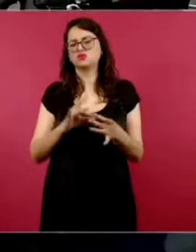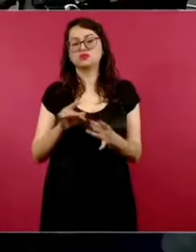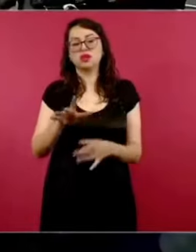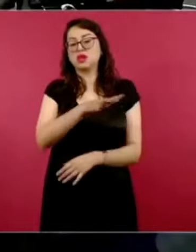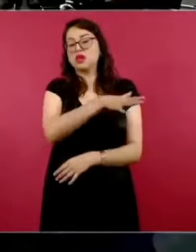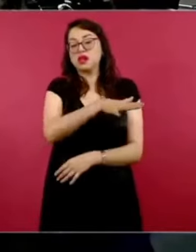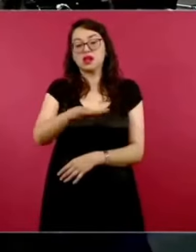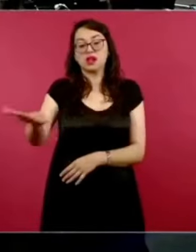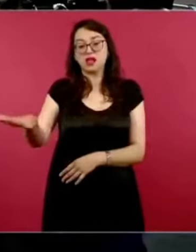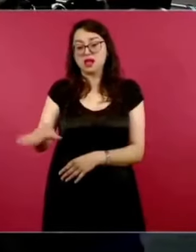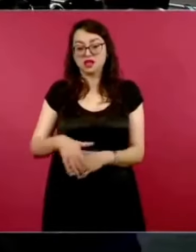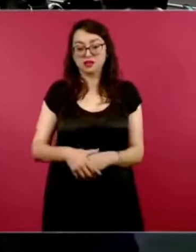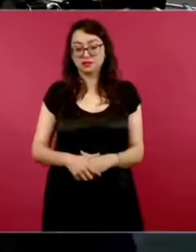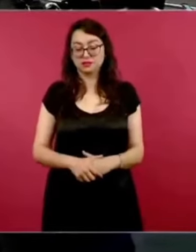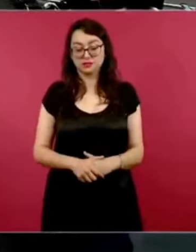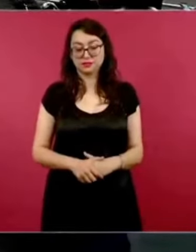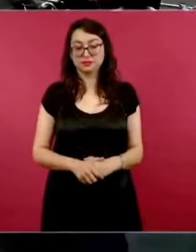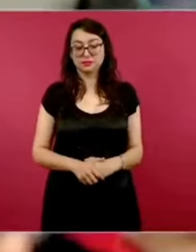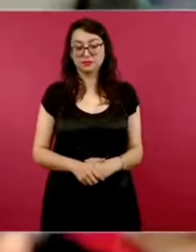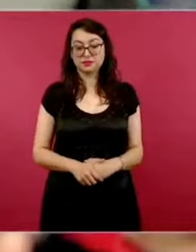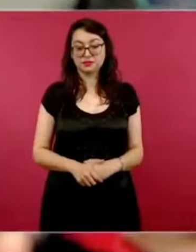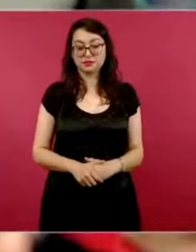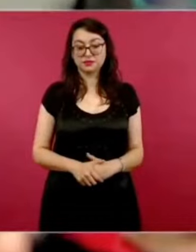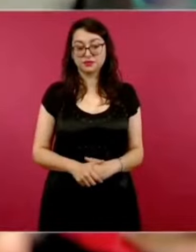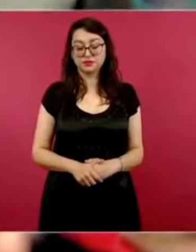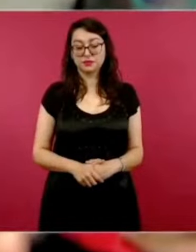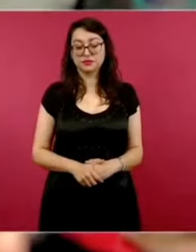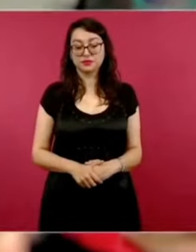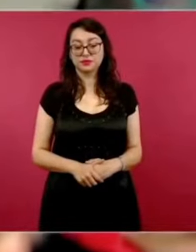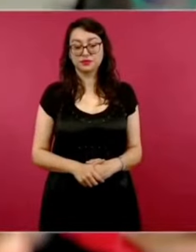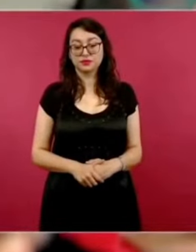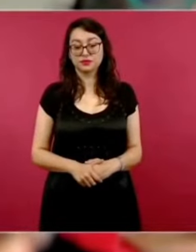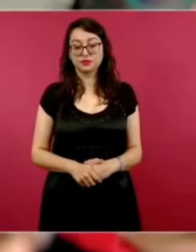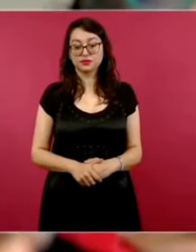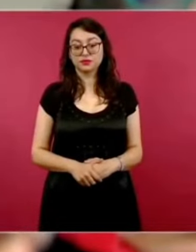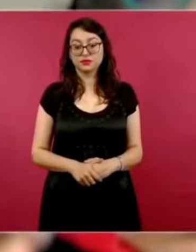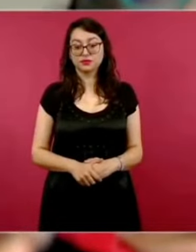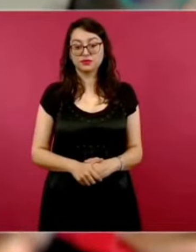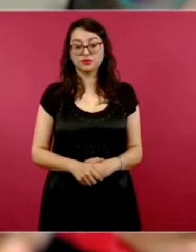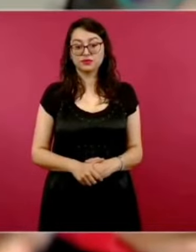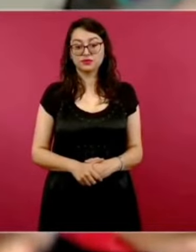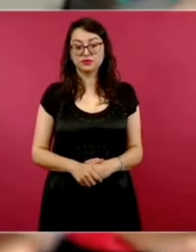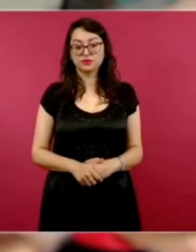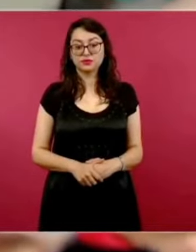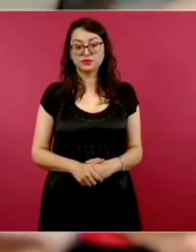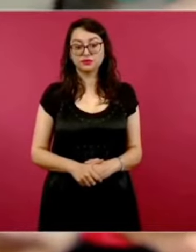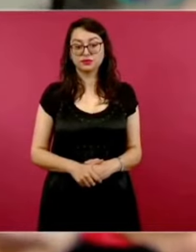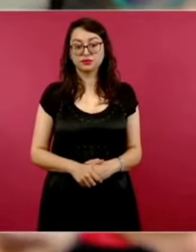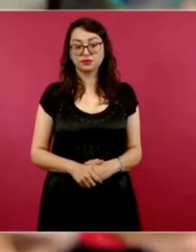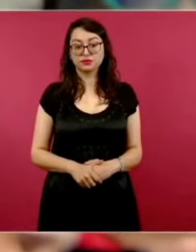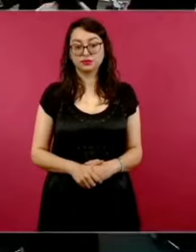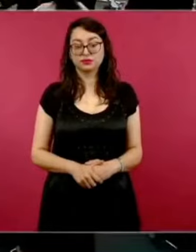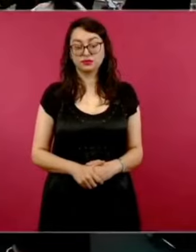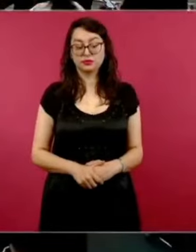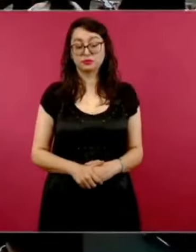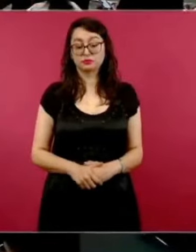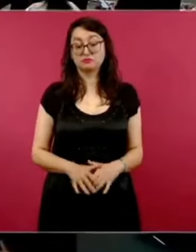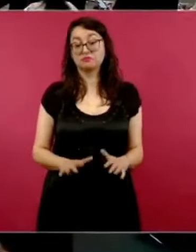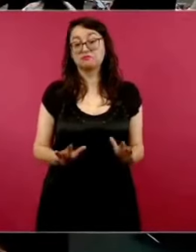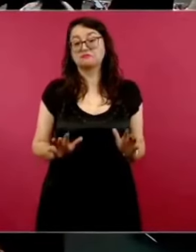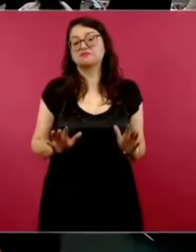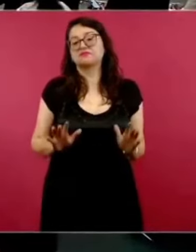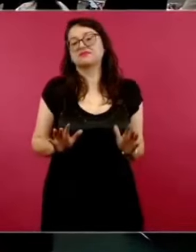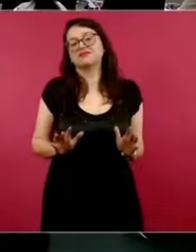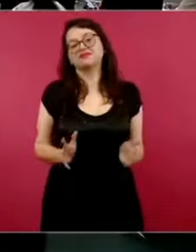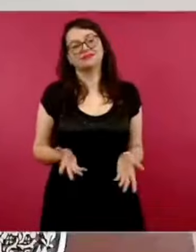el expresidente Felipe Calderón retoma estas declaraciones de la hija de Villavicencio? Ah, bueno, Calderón